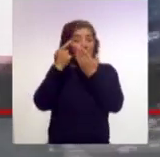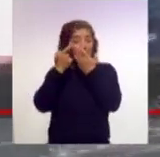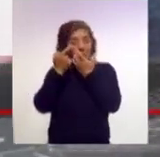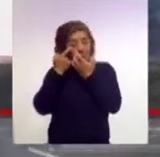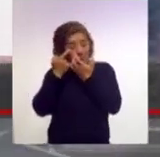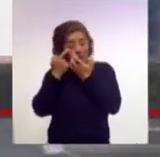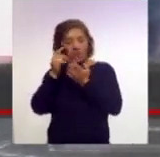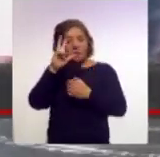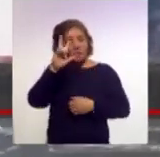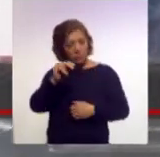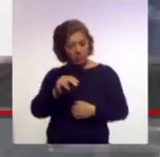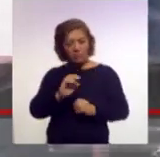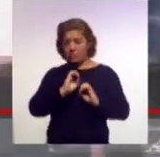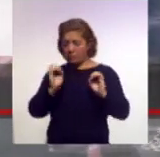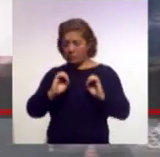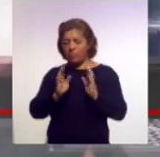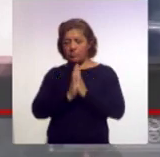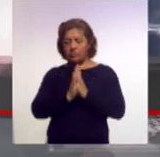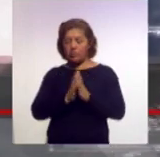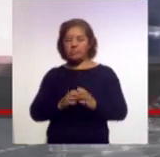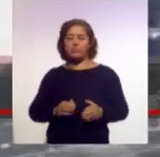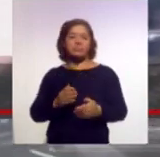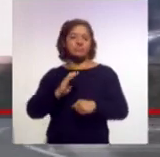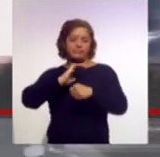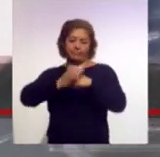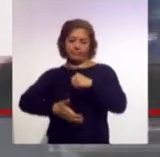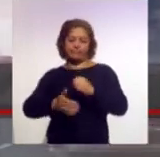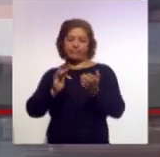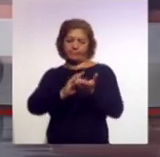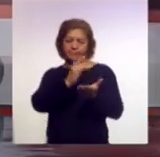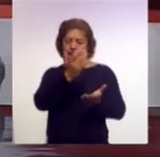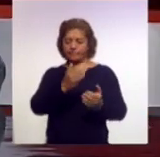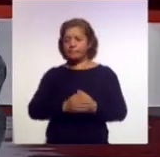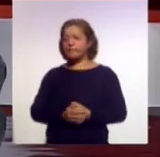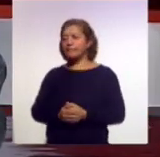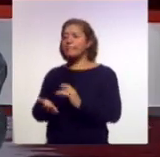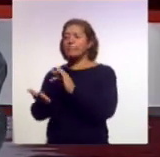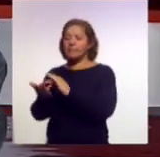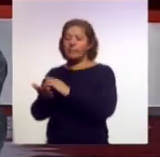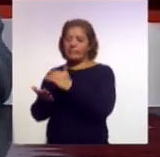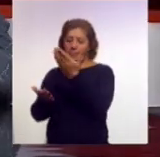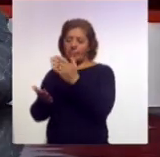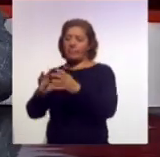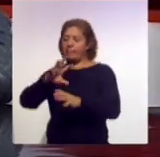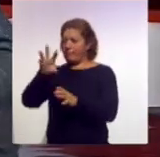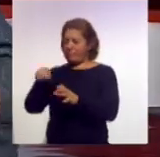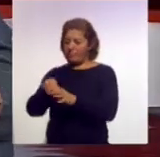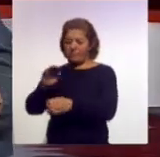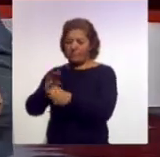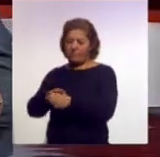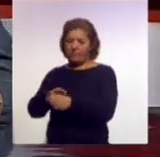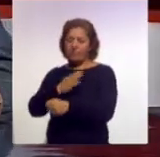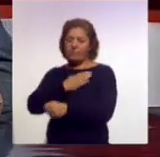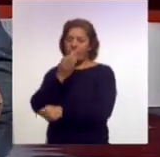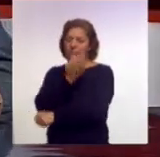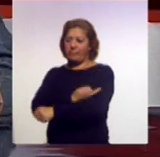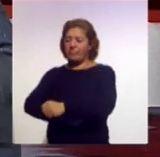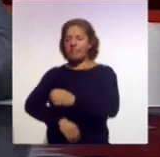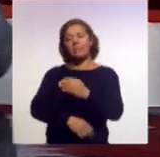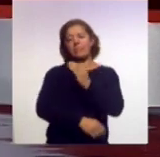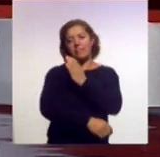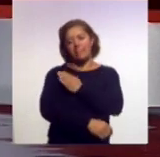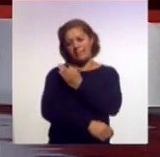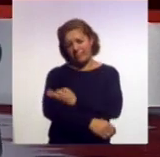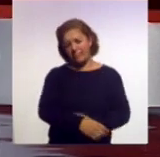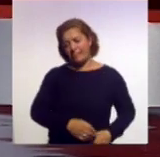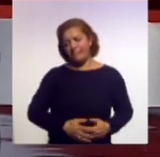Esta es la información que tenemos hasta el momento, Mario. Marian, muchísimas gracias. Muy completo. Buenas tardes. Buenas tardes, Mario. Gracias.